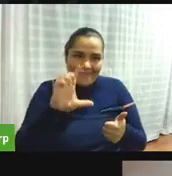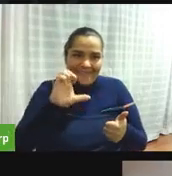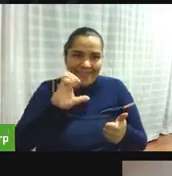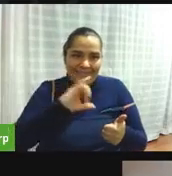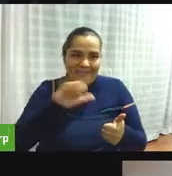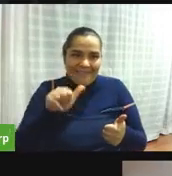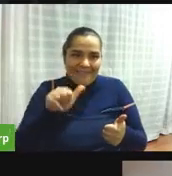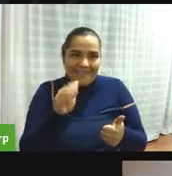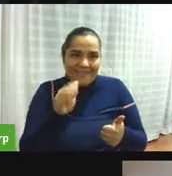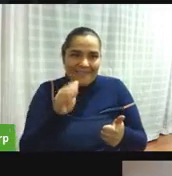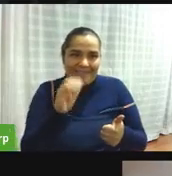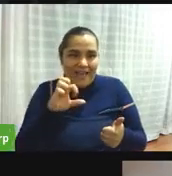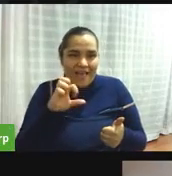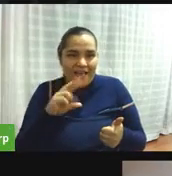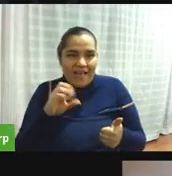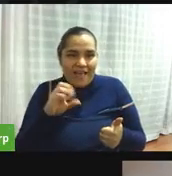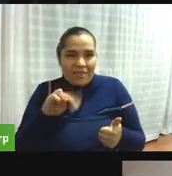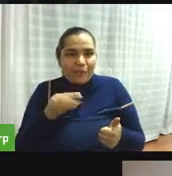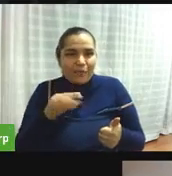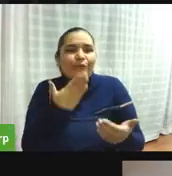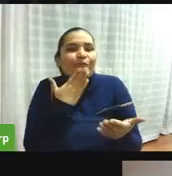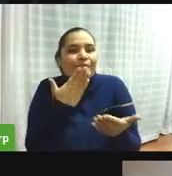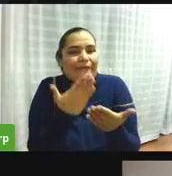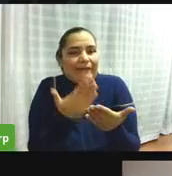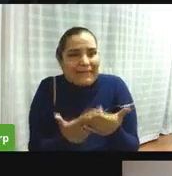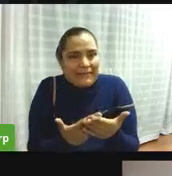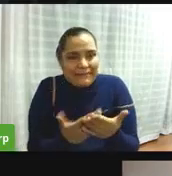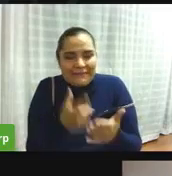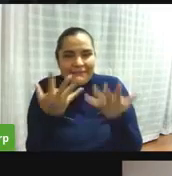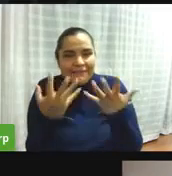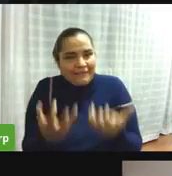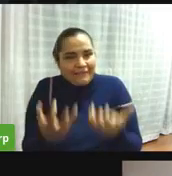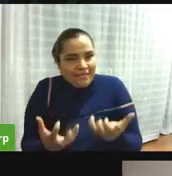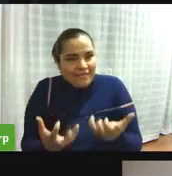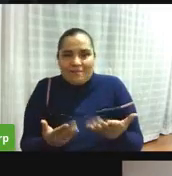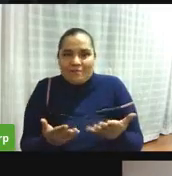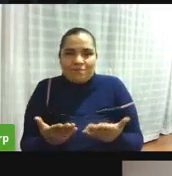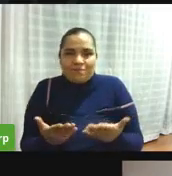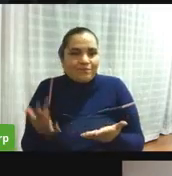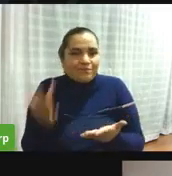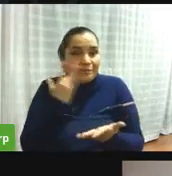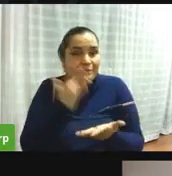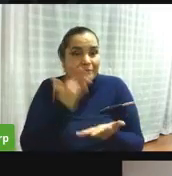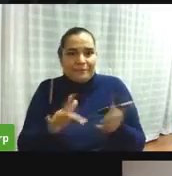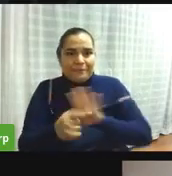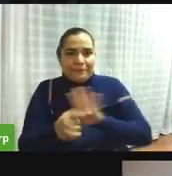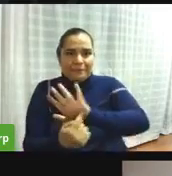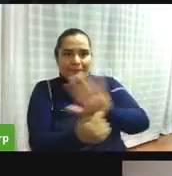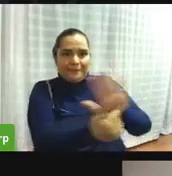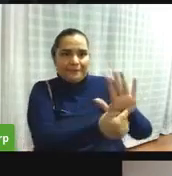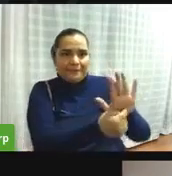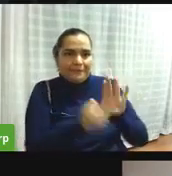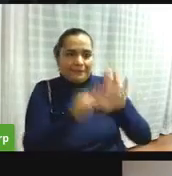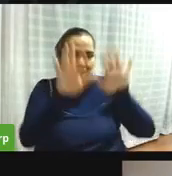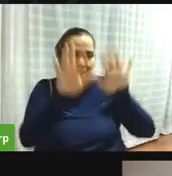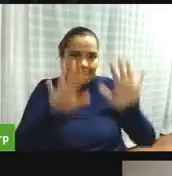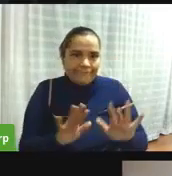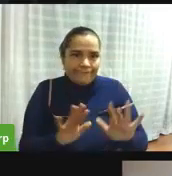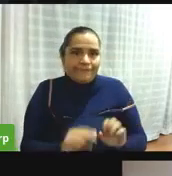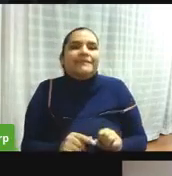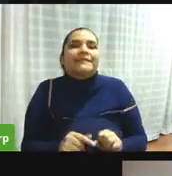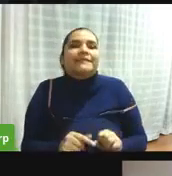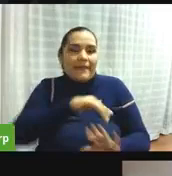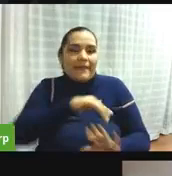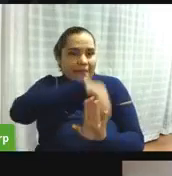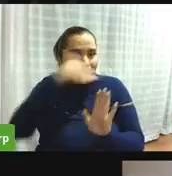y disminuir todas esas irregularidades que hay en estos procesos electorales y ahí está justamente el idepac y la moe